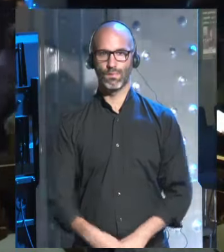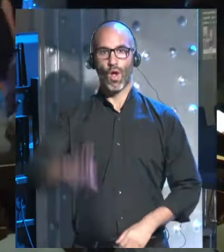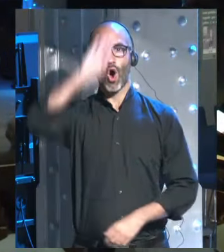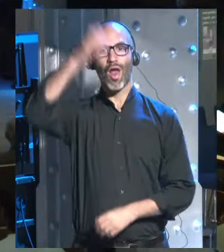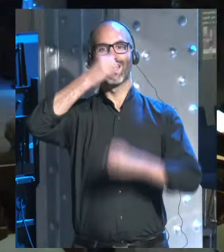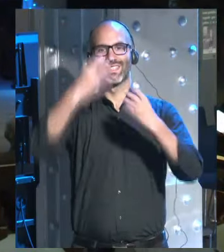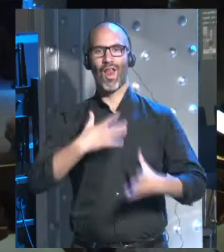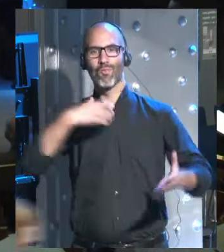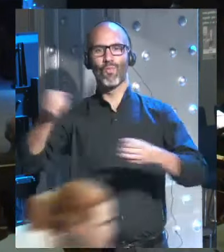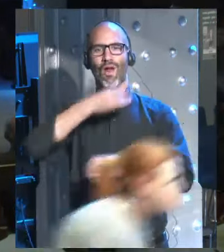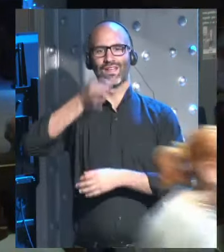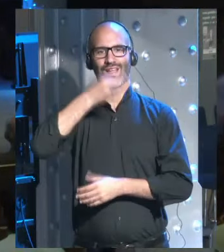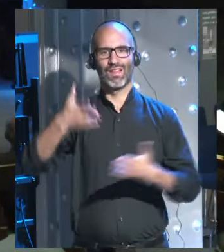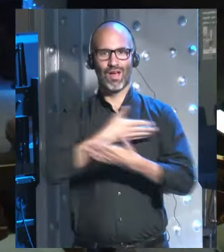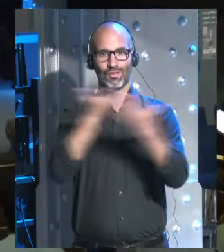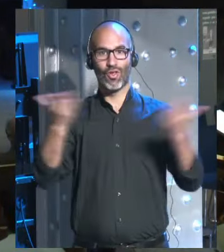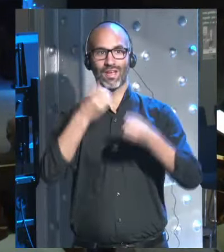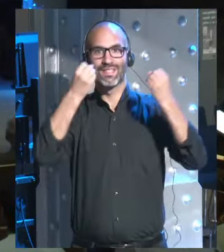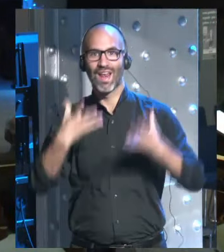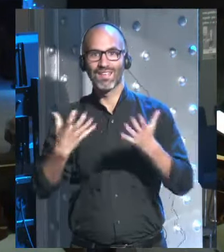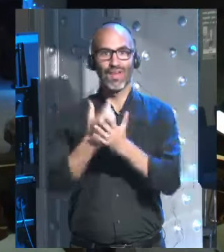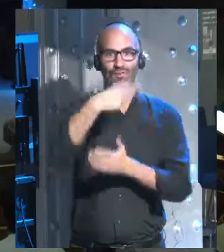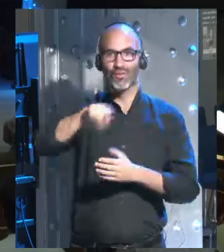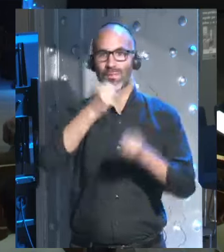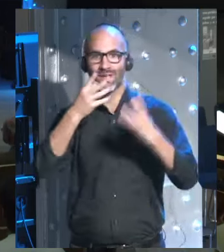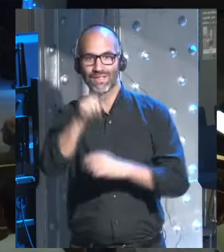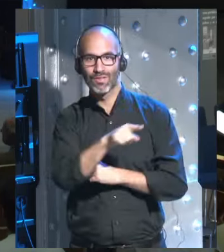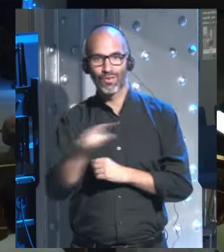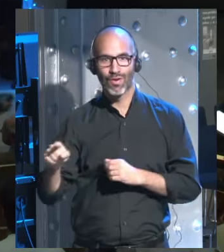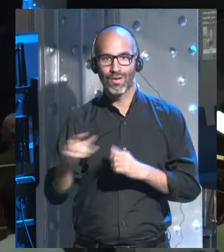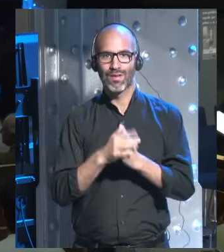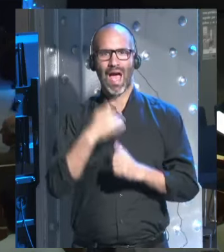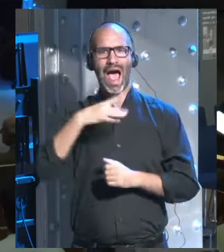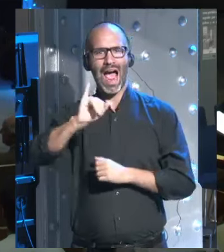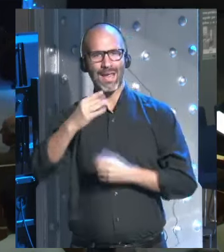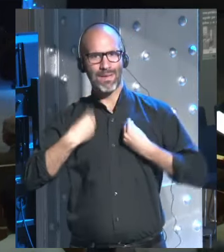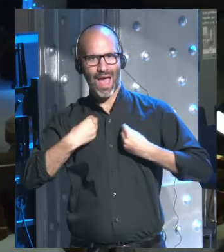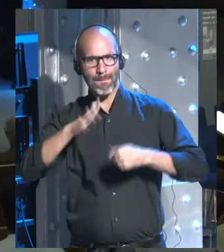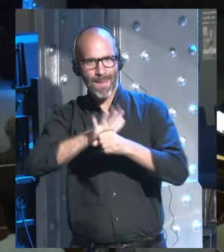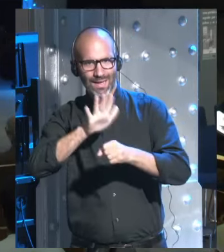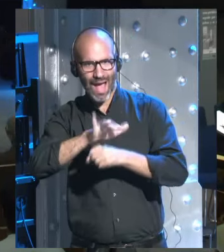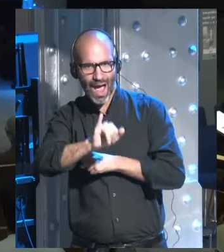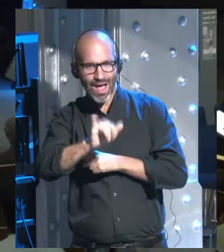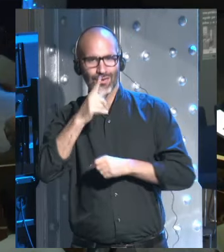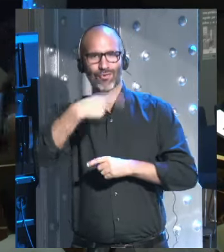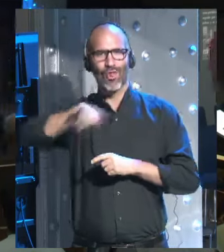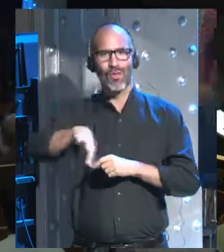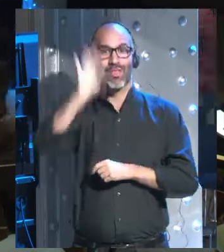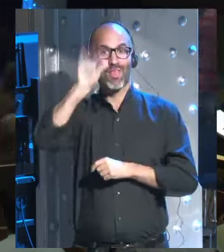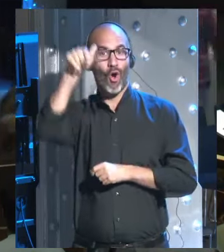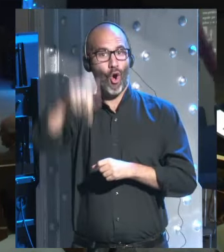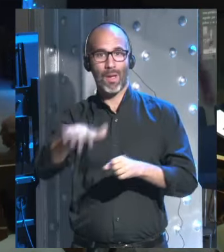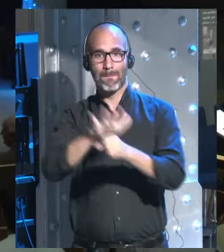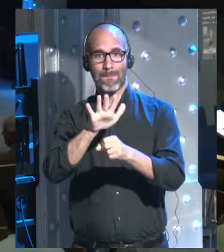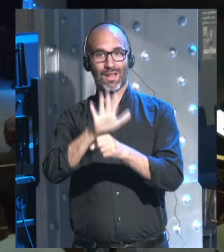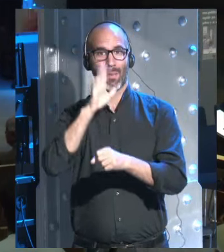Hola, tal? Muy buenas tardes. ¿Qué tal están? ¿Qué tal estáis? Hay vida en Martes. Hemos decidido que hoy es